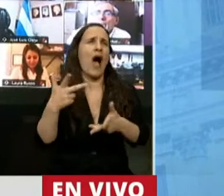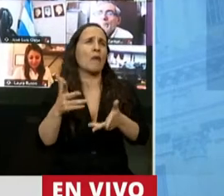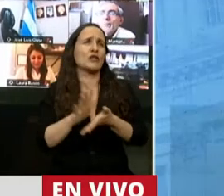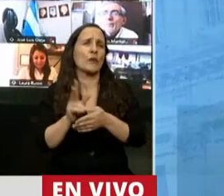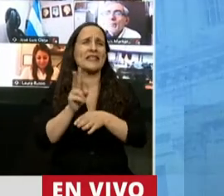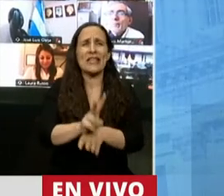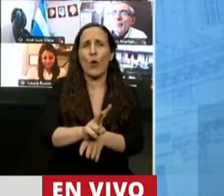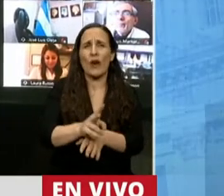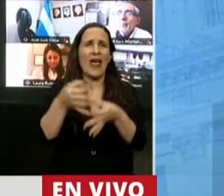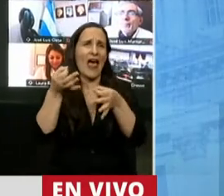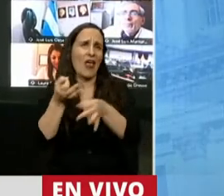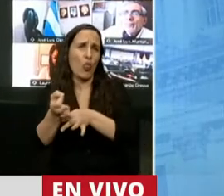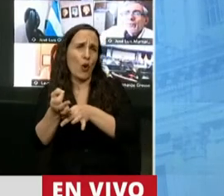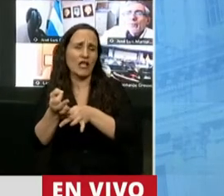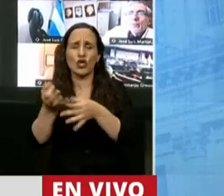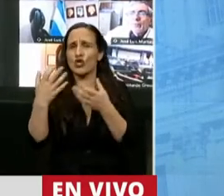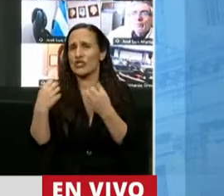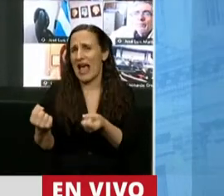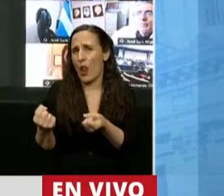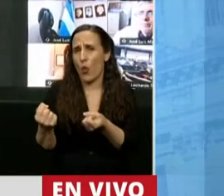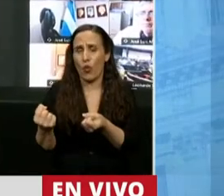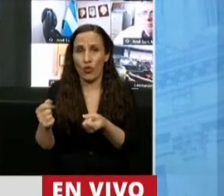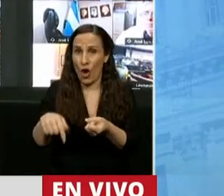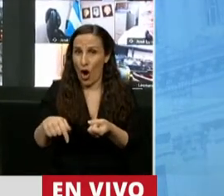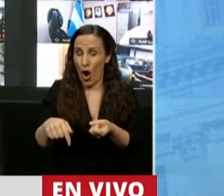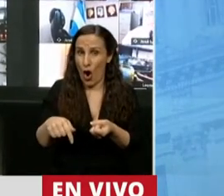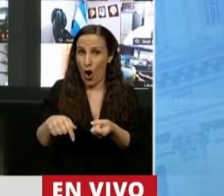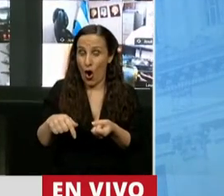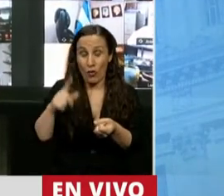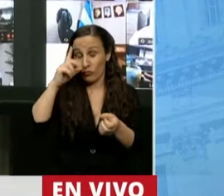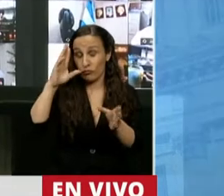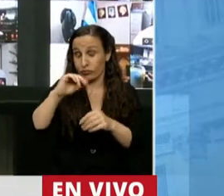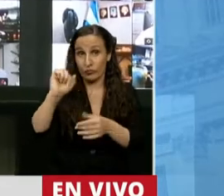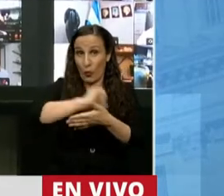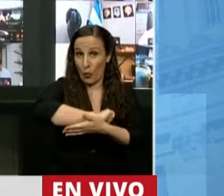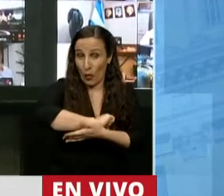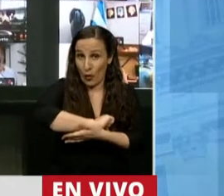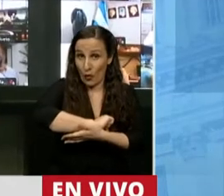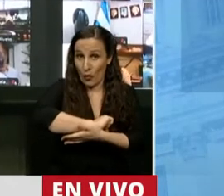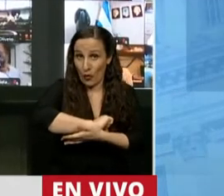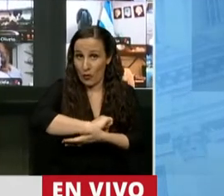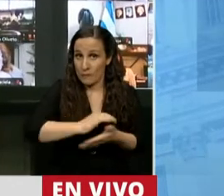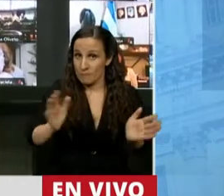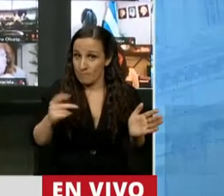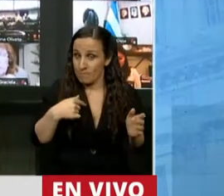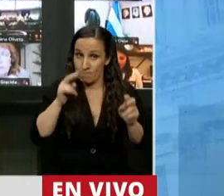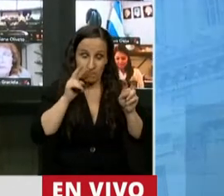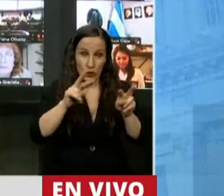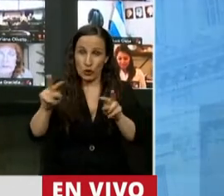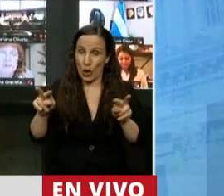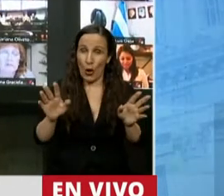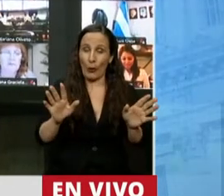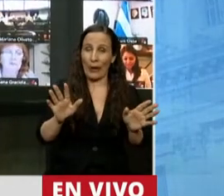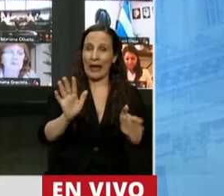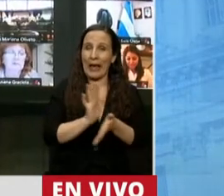educación, salud, hoy se olvidan de todo eso. Mire, yo he visto en esta Cámara malabares y